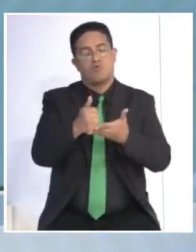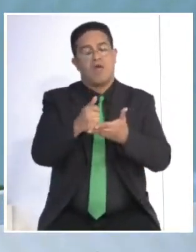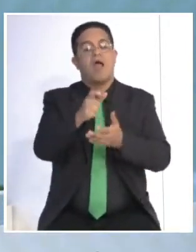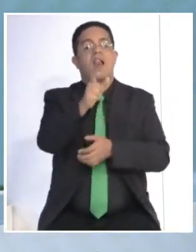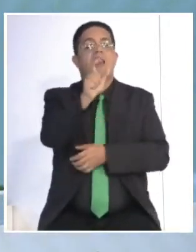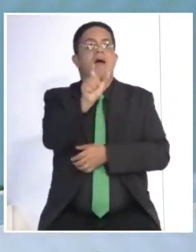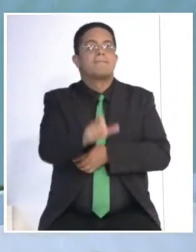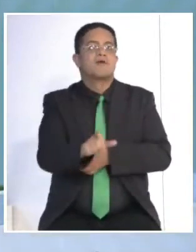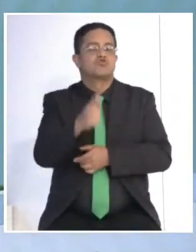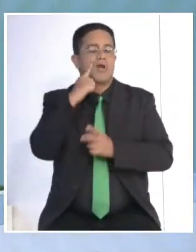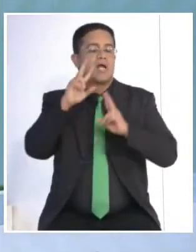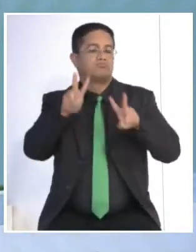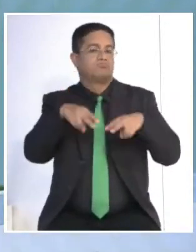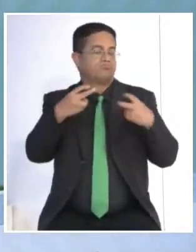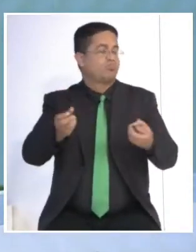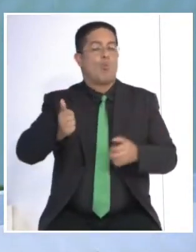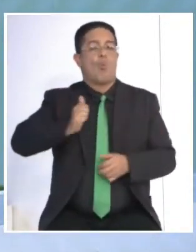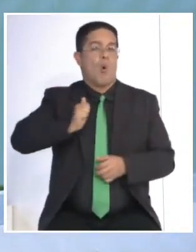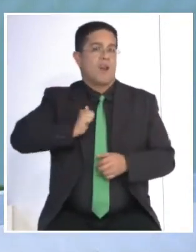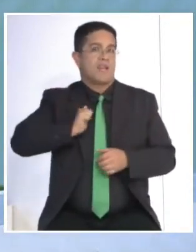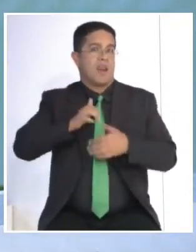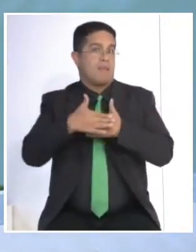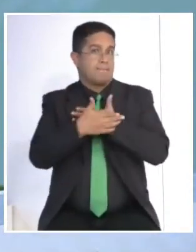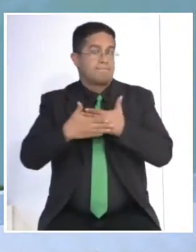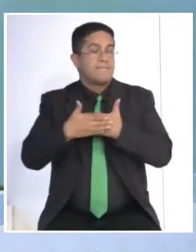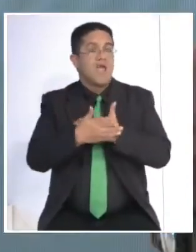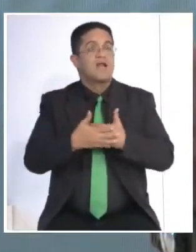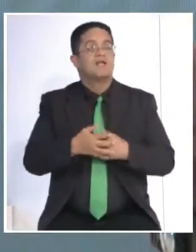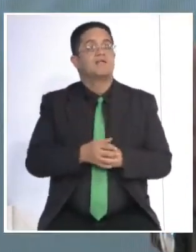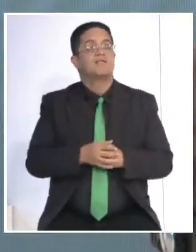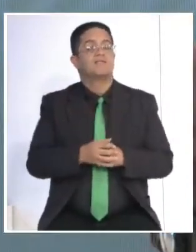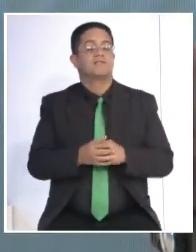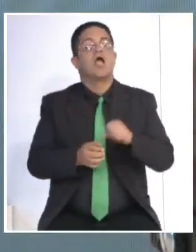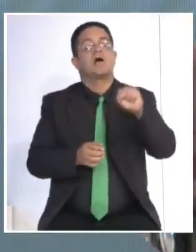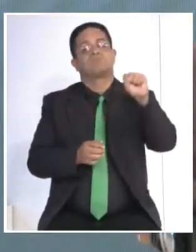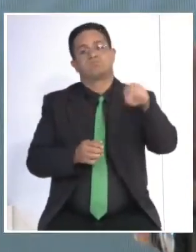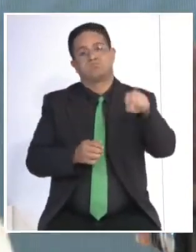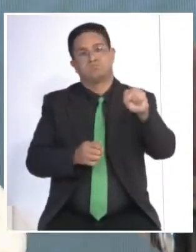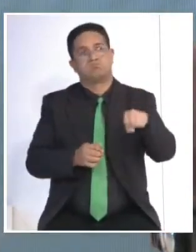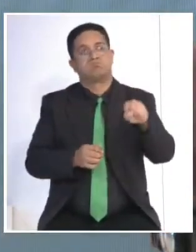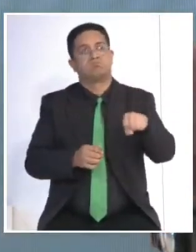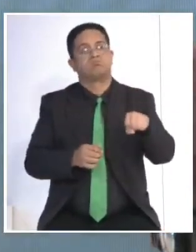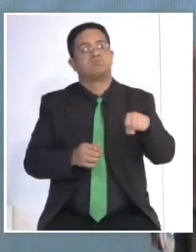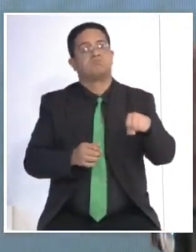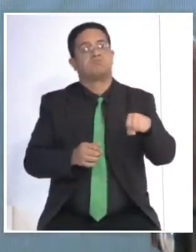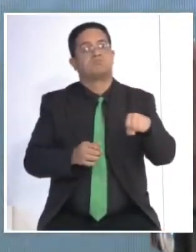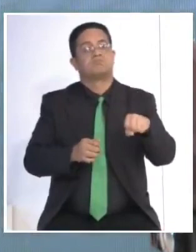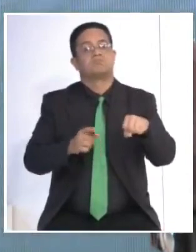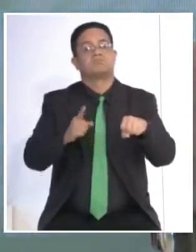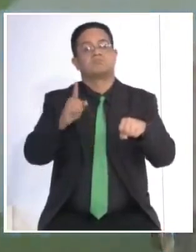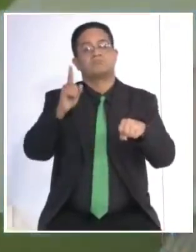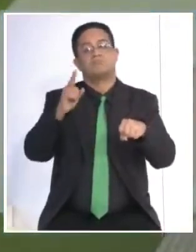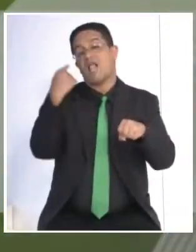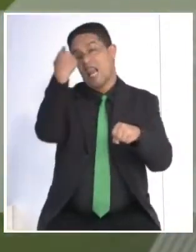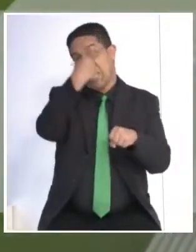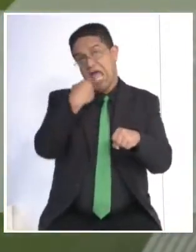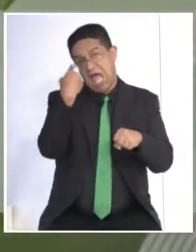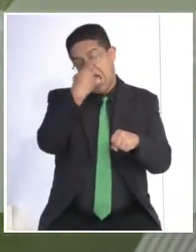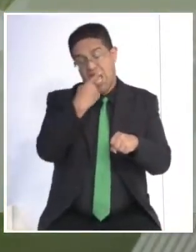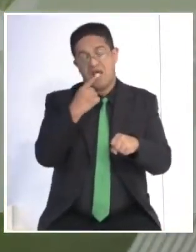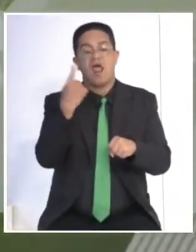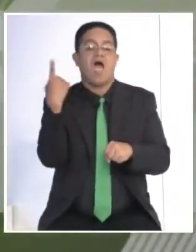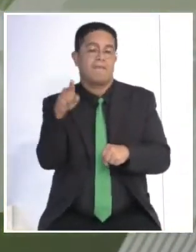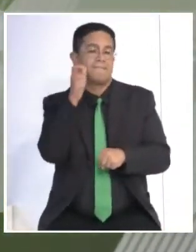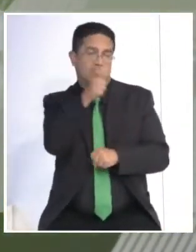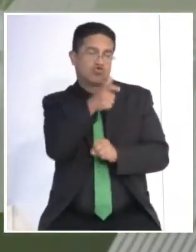paciente en cualquier parte o área de nuestra piel. Sí, el flebofoto lo puedes aplicar tanto a nivel corporal como facial. De hecho, pacientes que